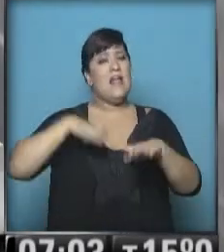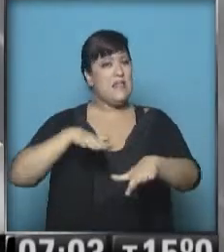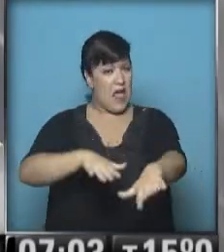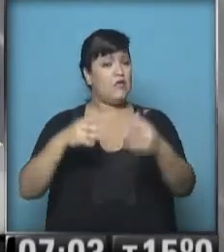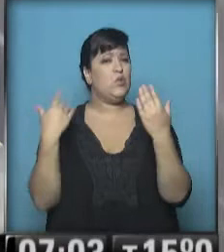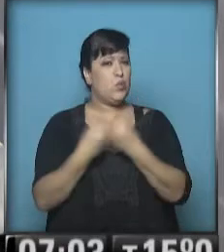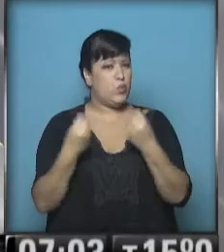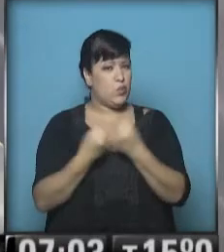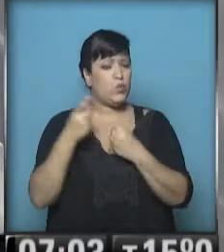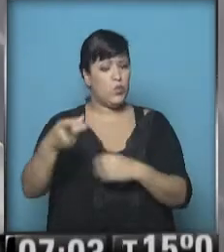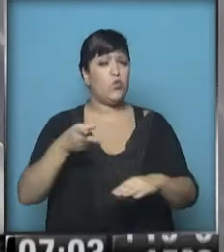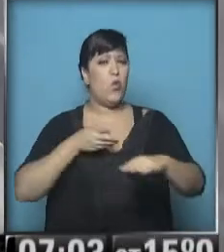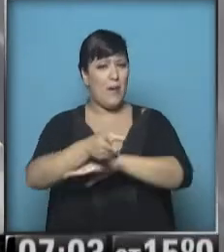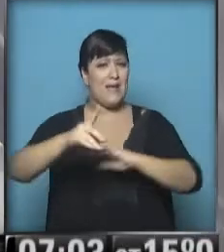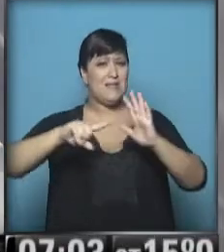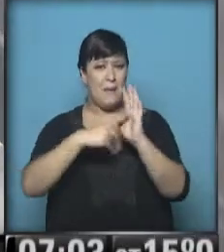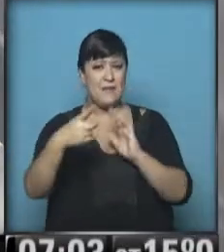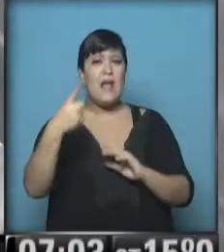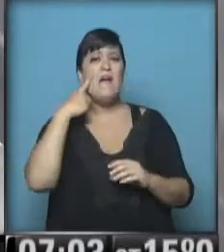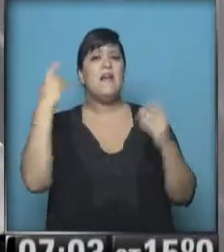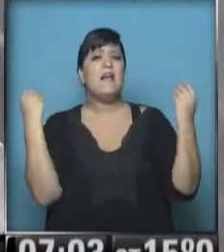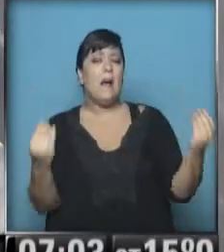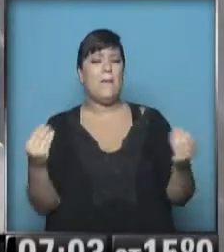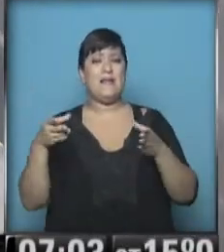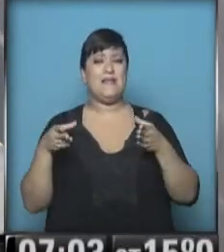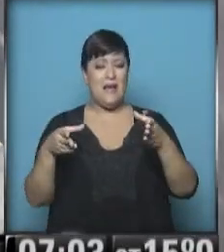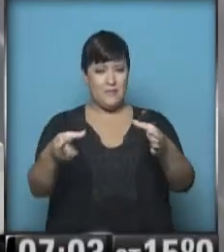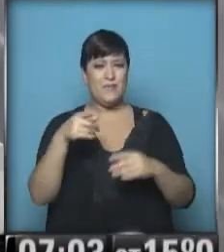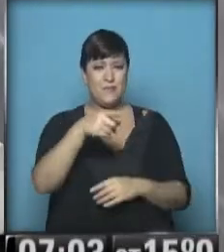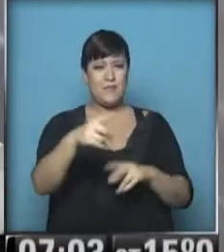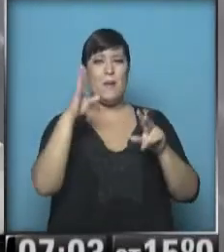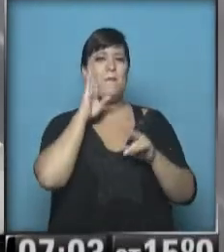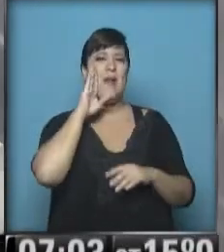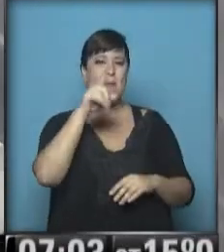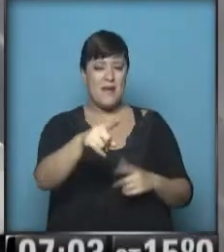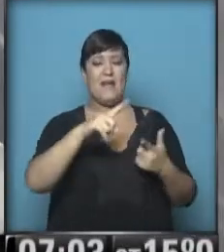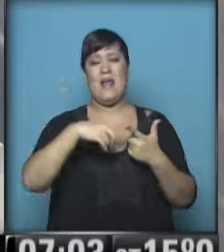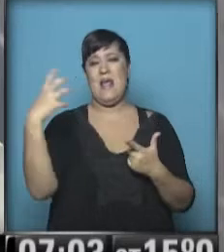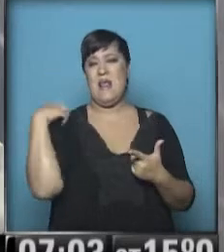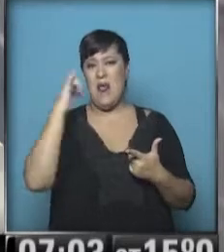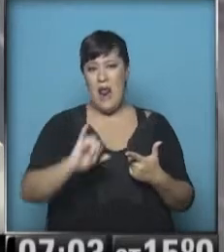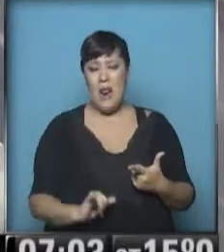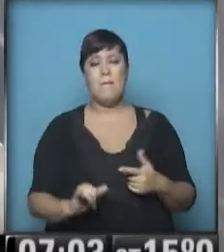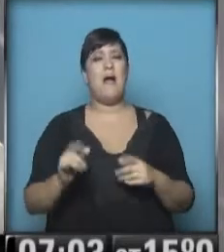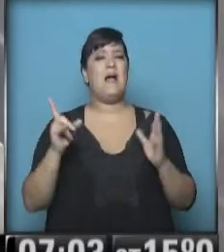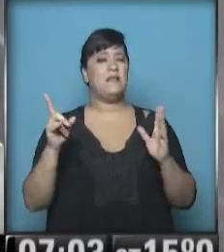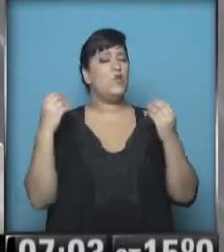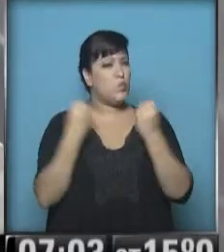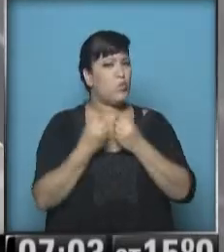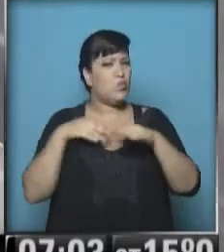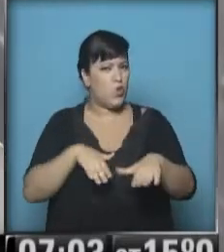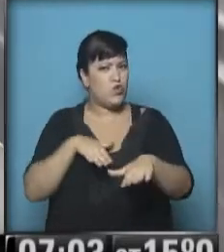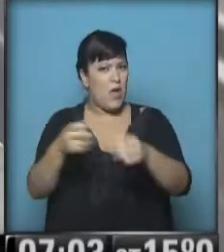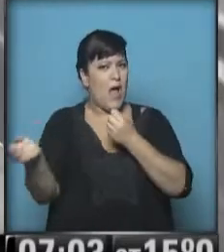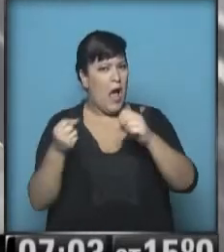intenso en los ingresos. Veamos qué ocurre precisamente en este corredor. Hablamos de Panamericana, General Paz, bastante cargado ya